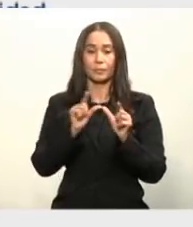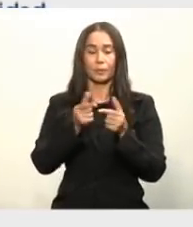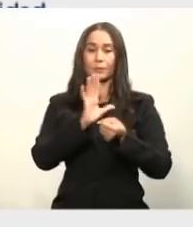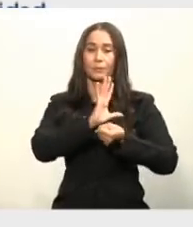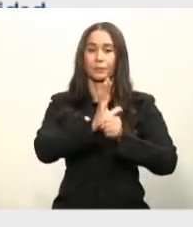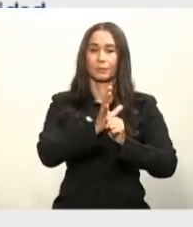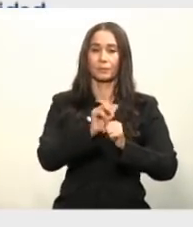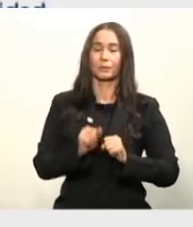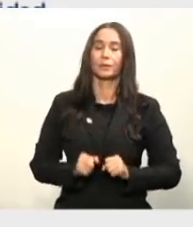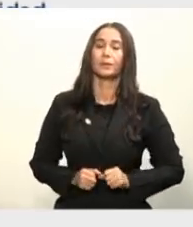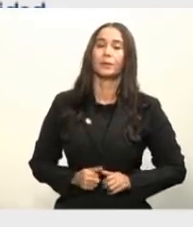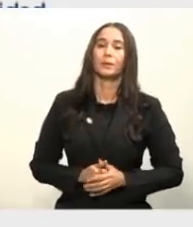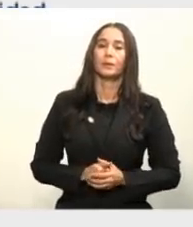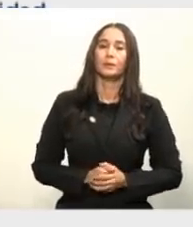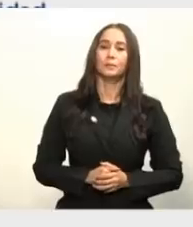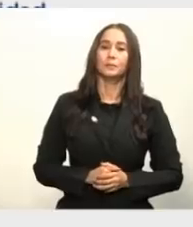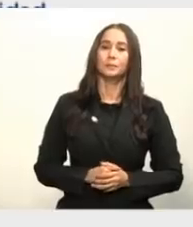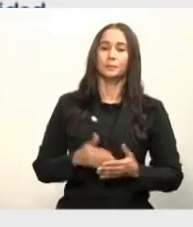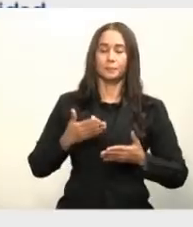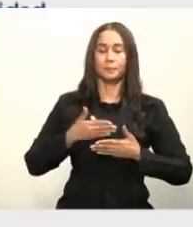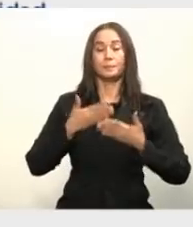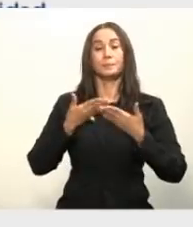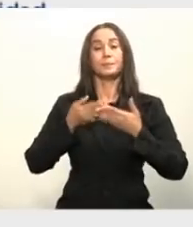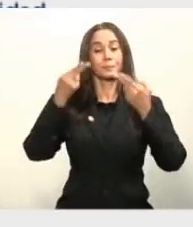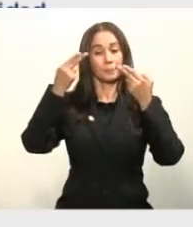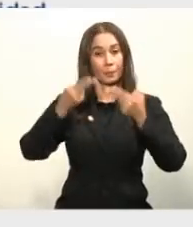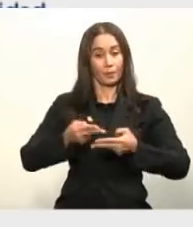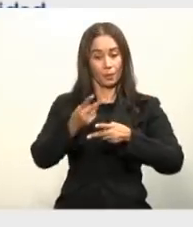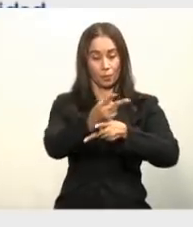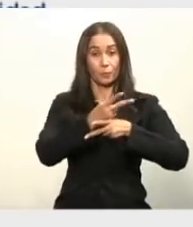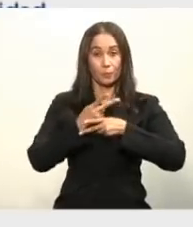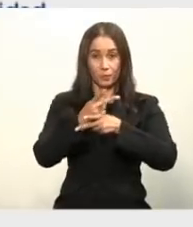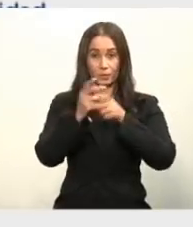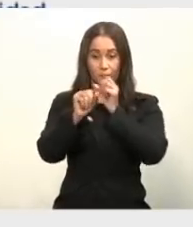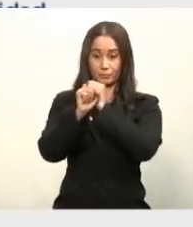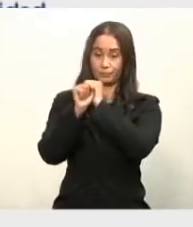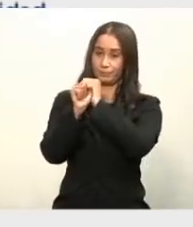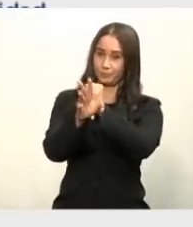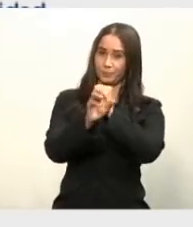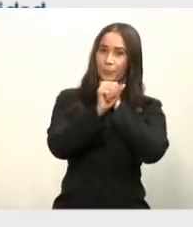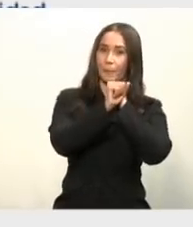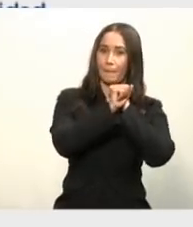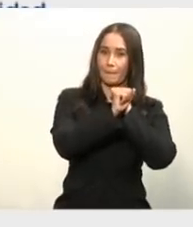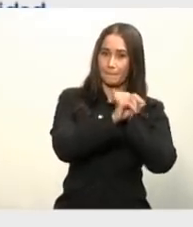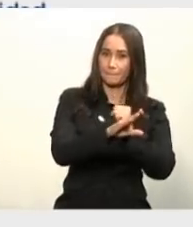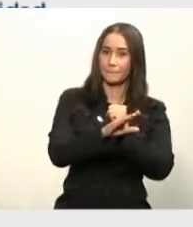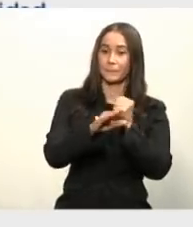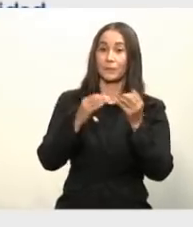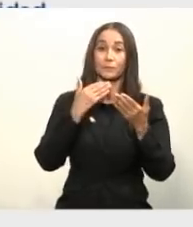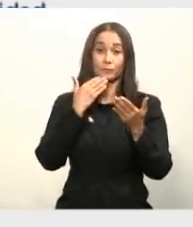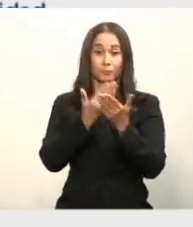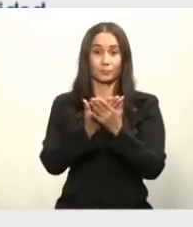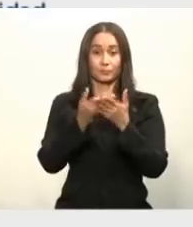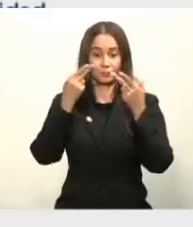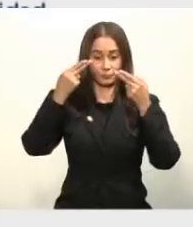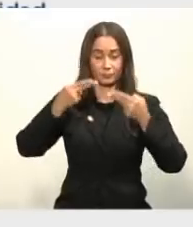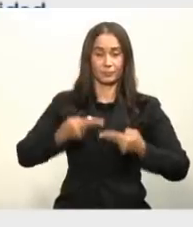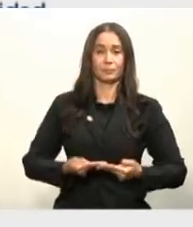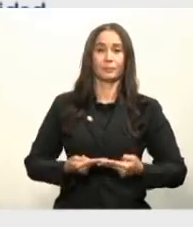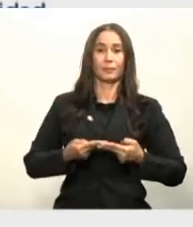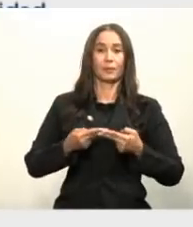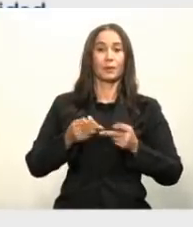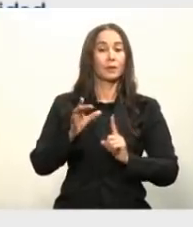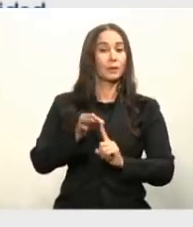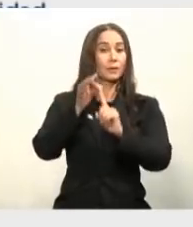COVID-19. Bienestar humano. Proteger y promover lo que es el bienestar humano, en especial la